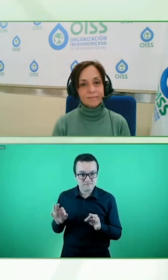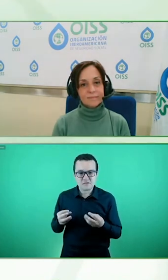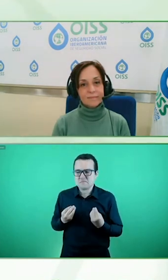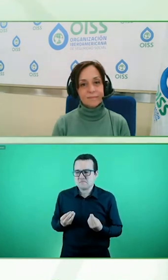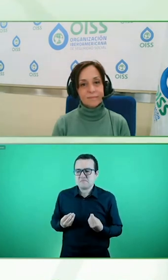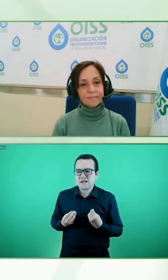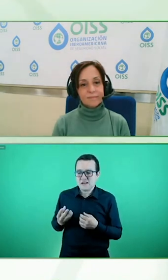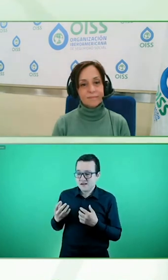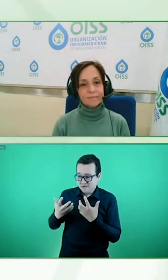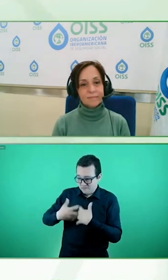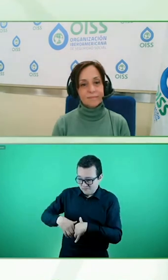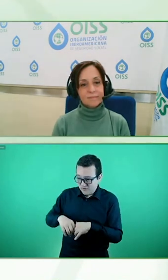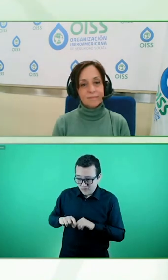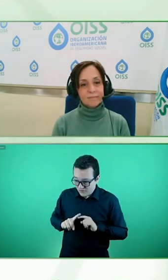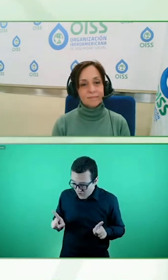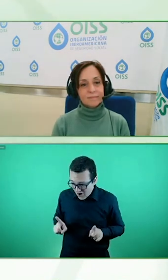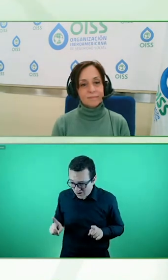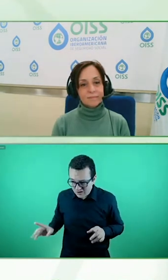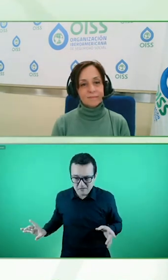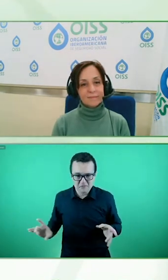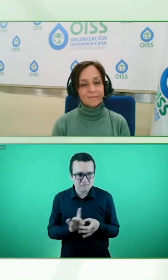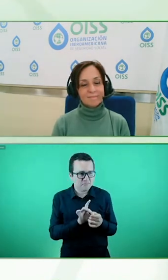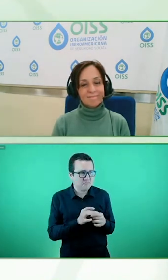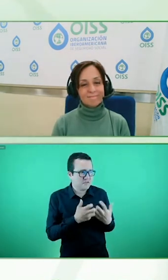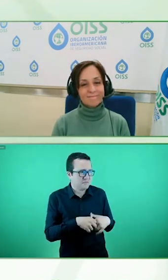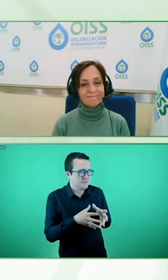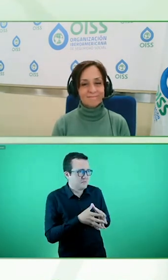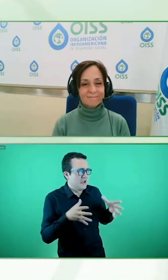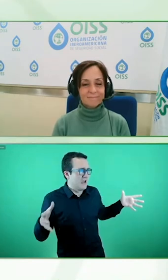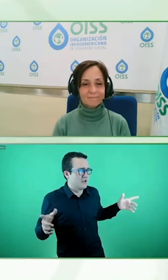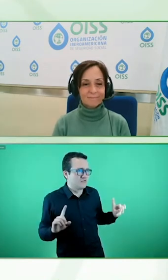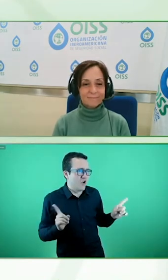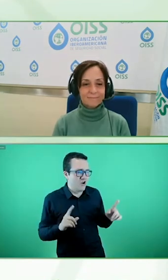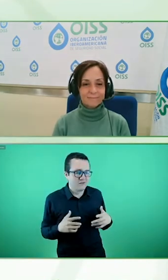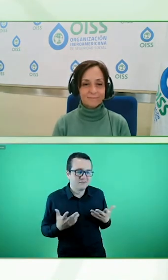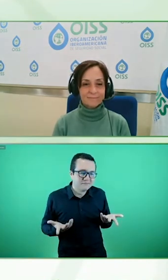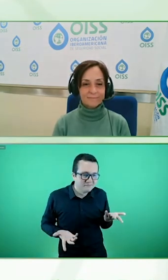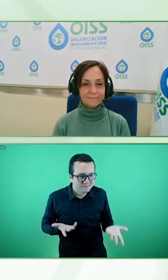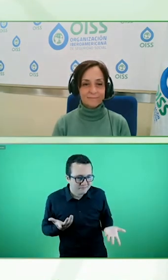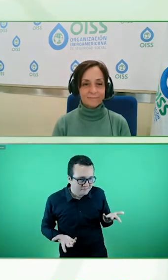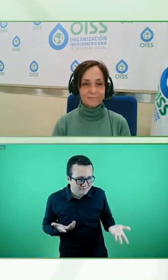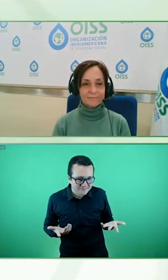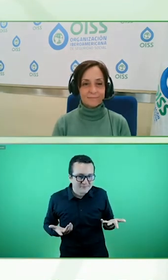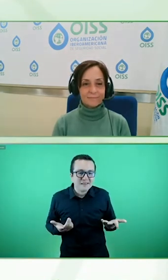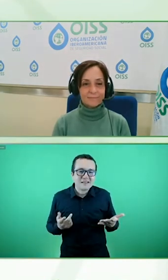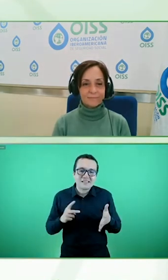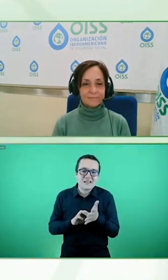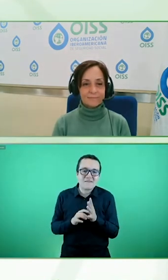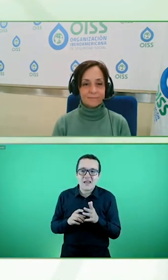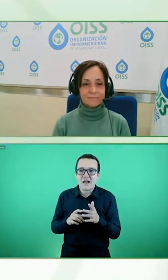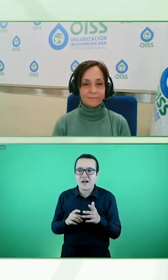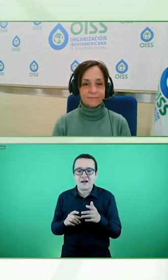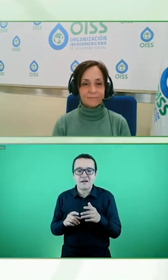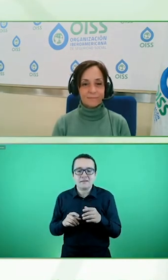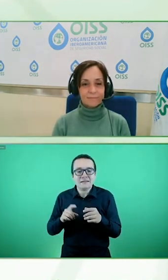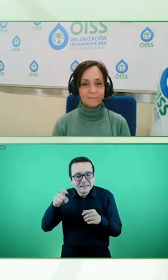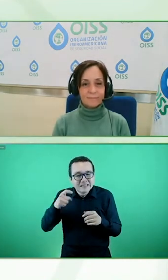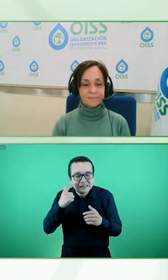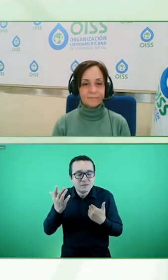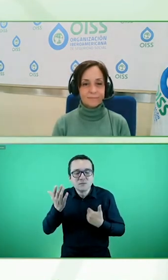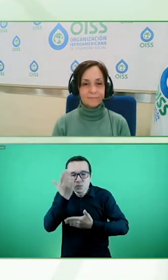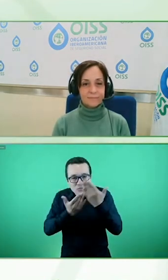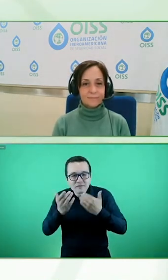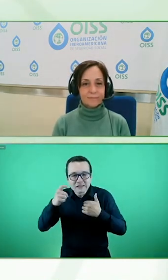empresa con lo cual no tienen excusas para no probar en línea con eso y como reflexión no es no